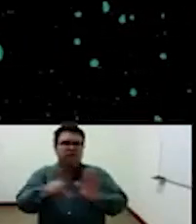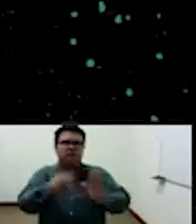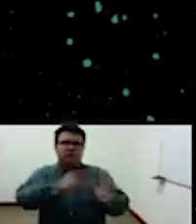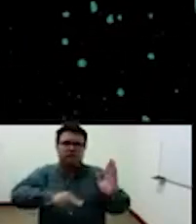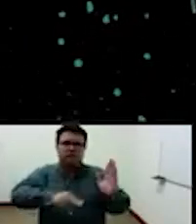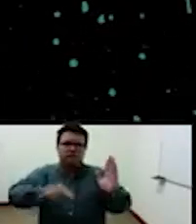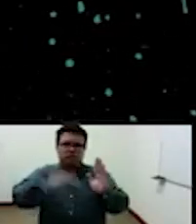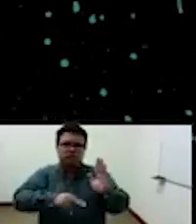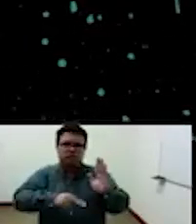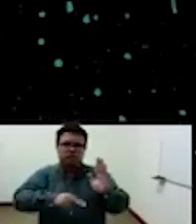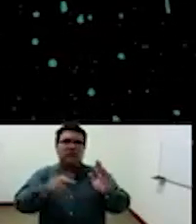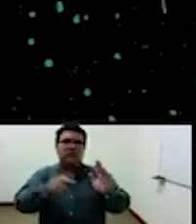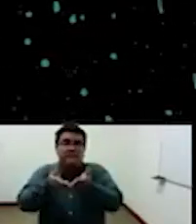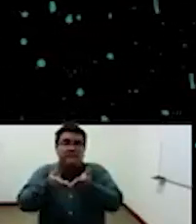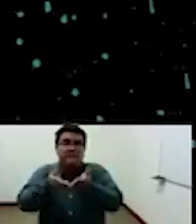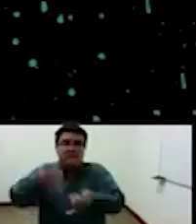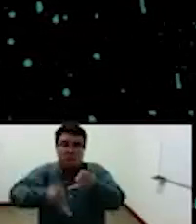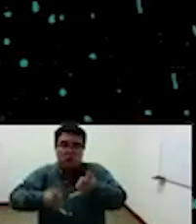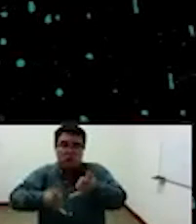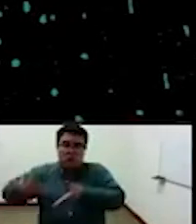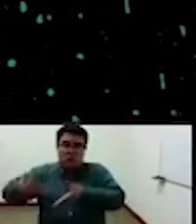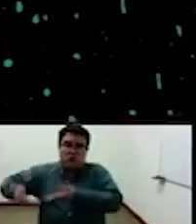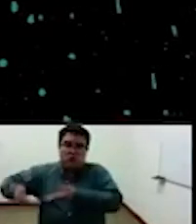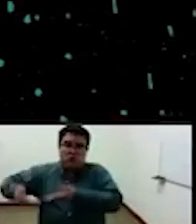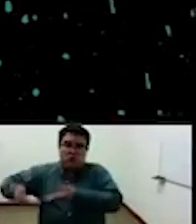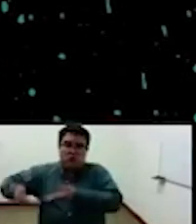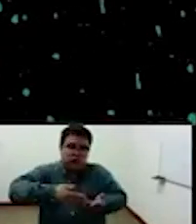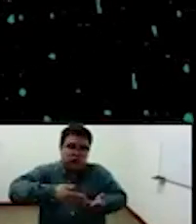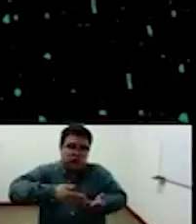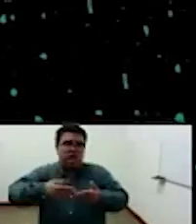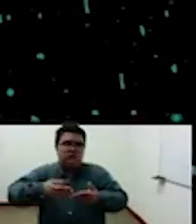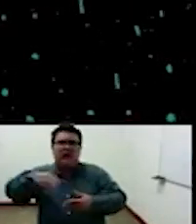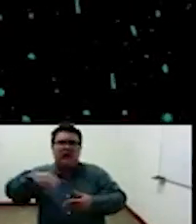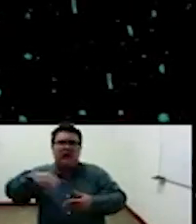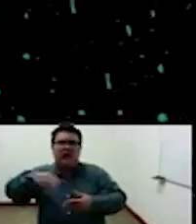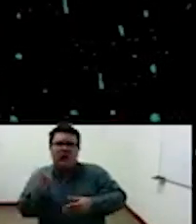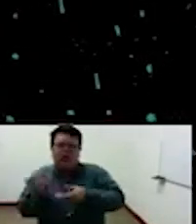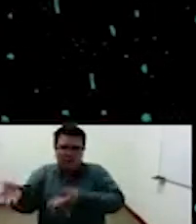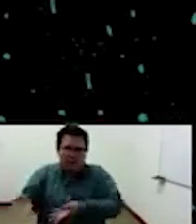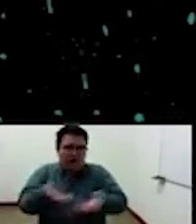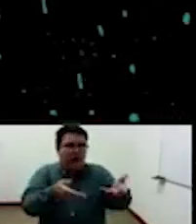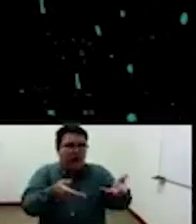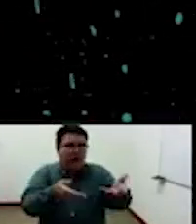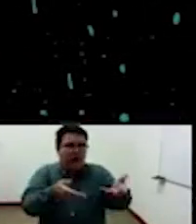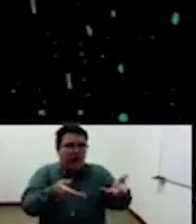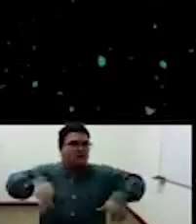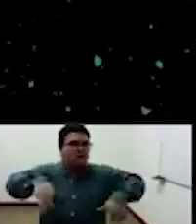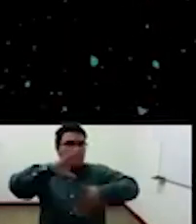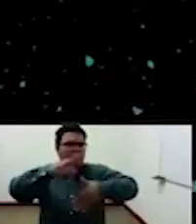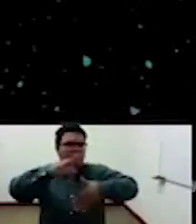lo que pasó es fue que llegaron pero hacer personas libres no en un continente diferente